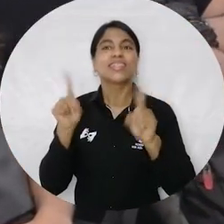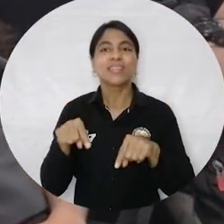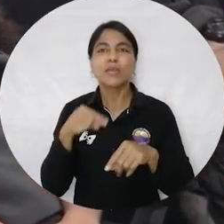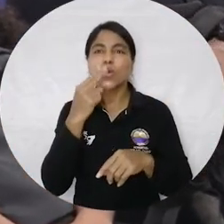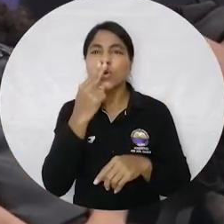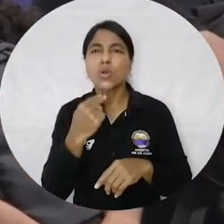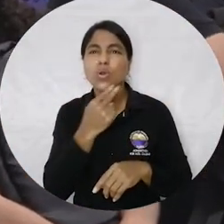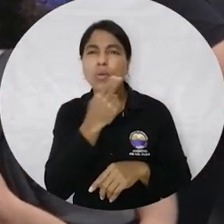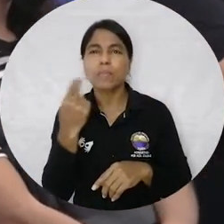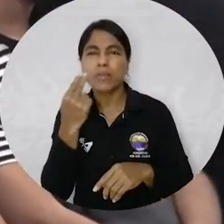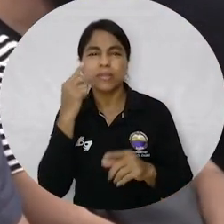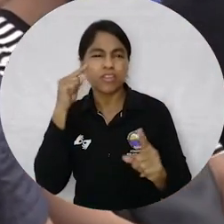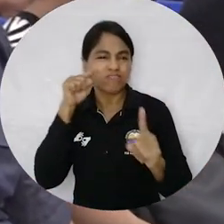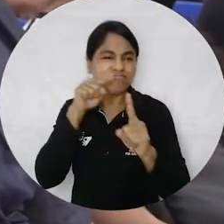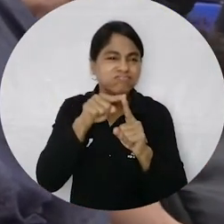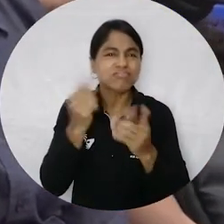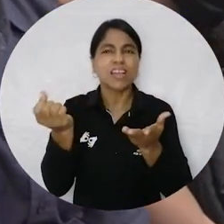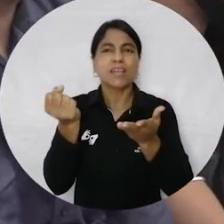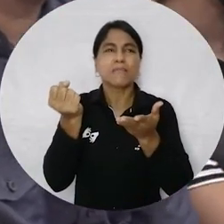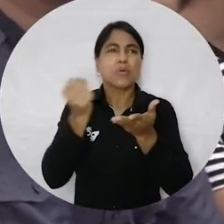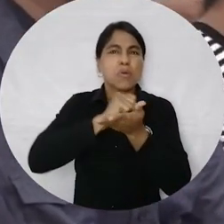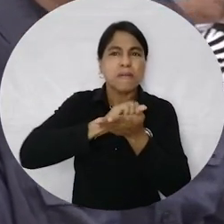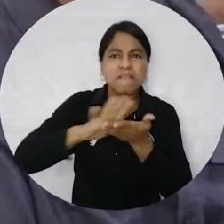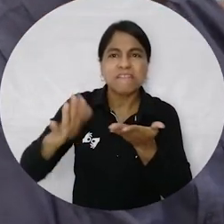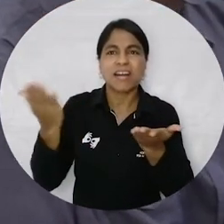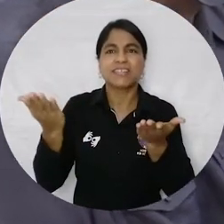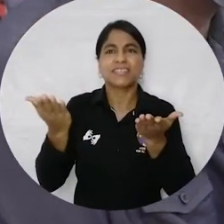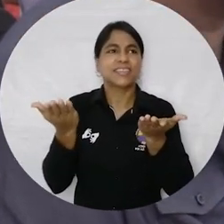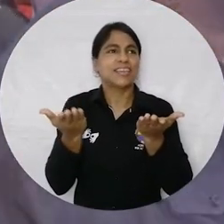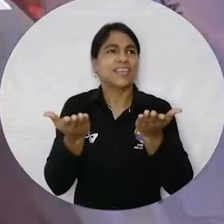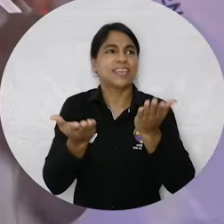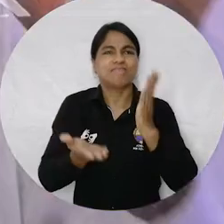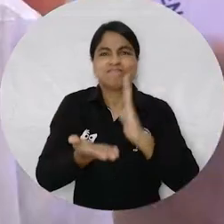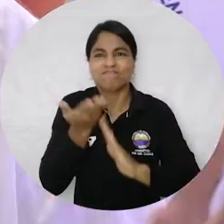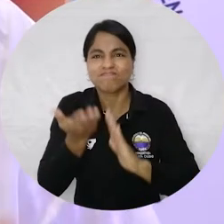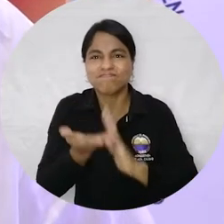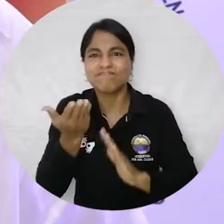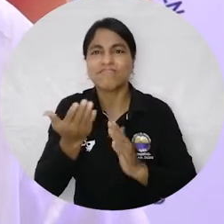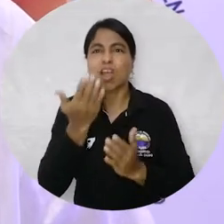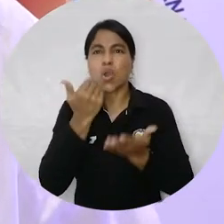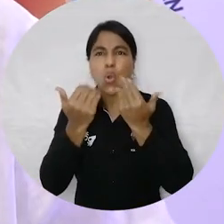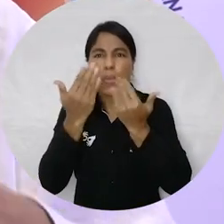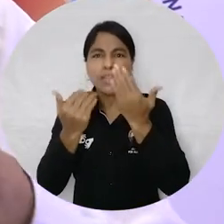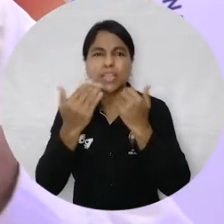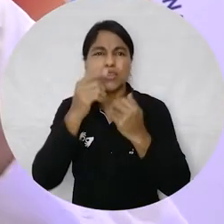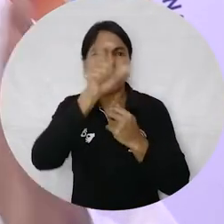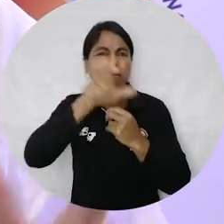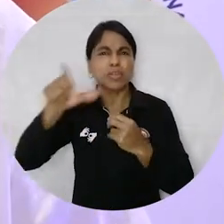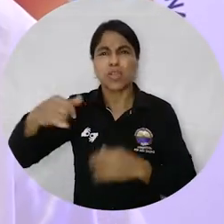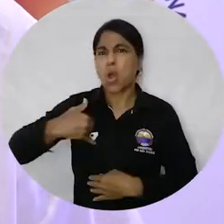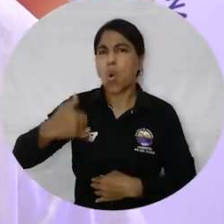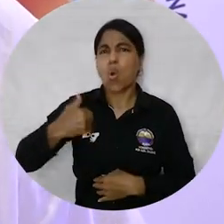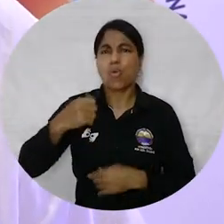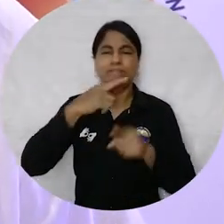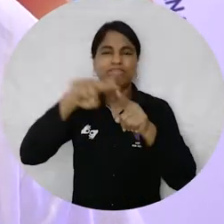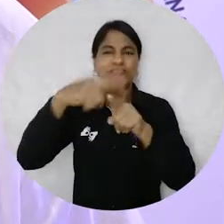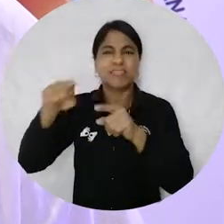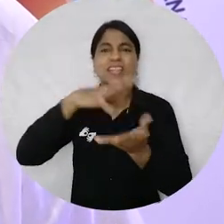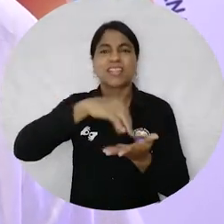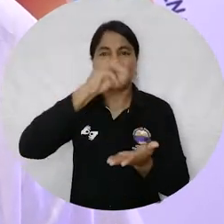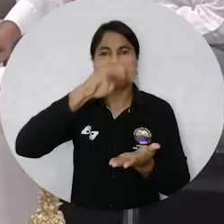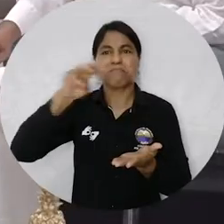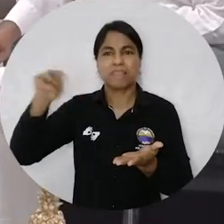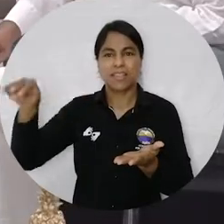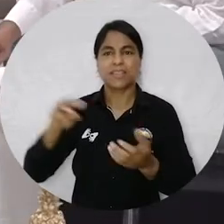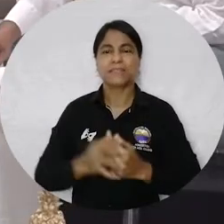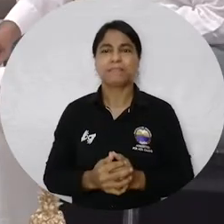además para llegar con la posibilidad de becas, estudios y facilidades hasta en la alimentación para muchachos en distintos sectores del